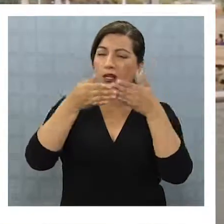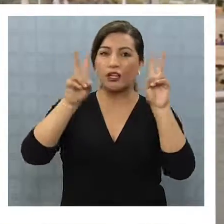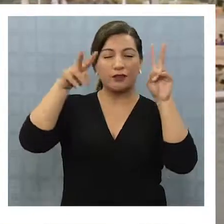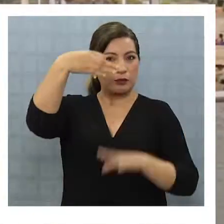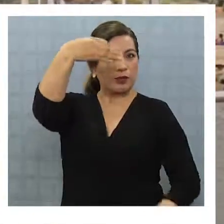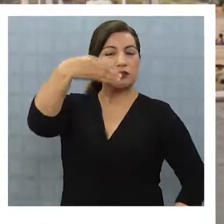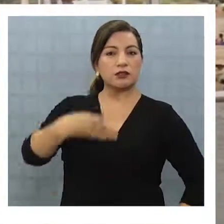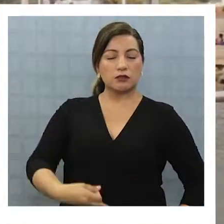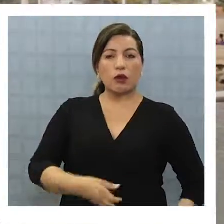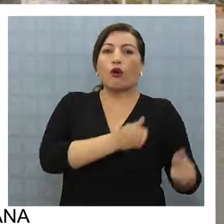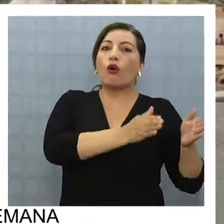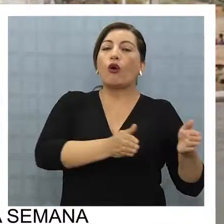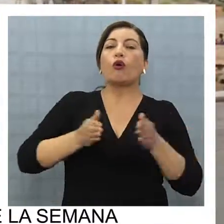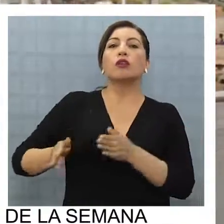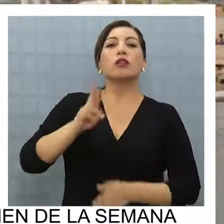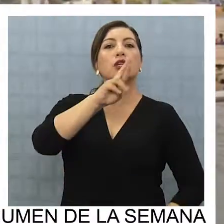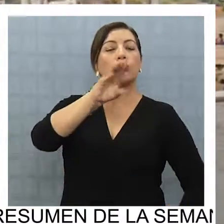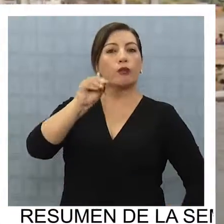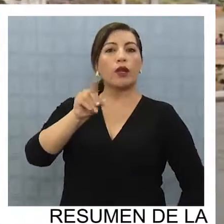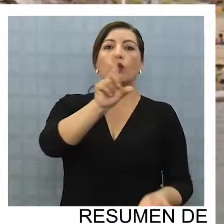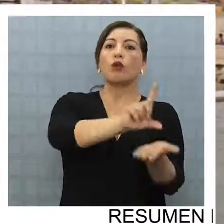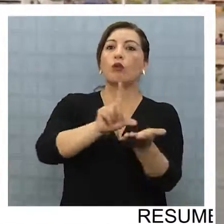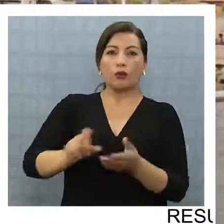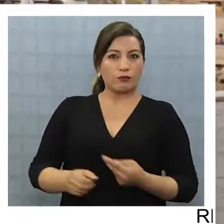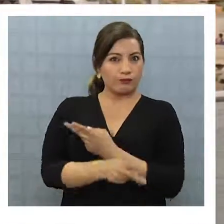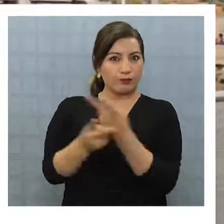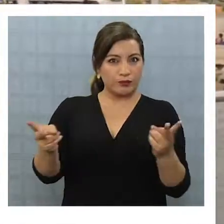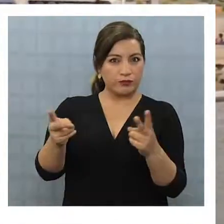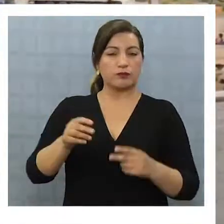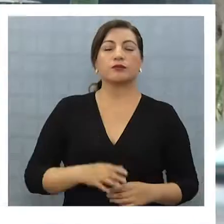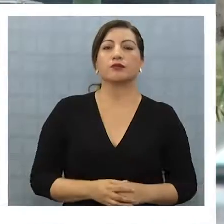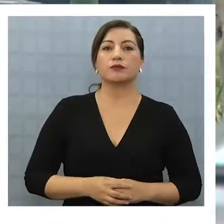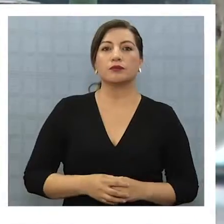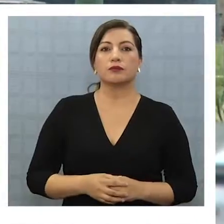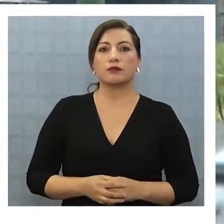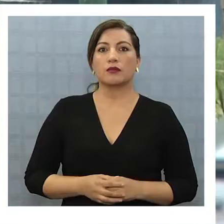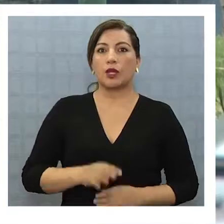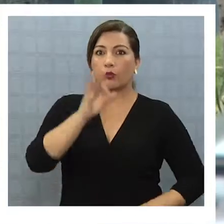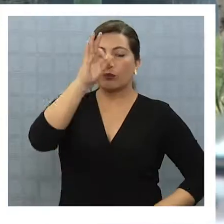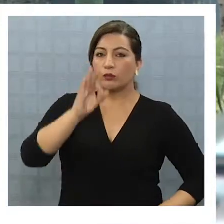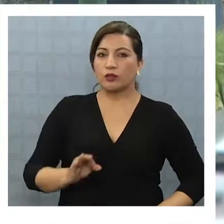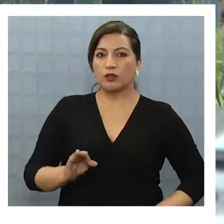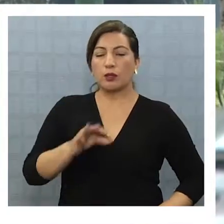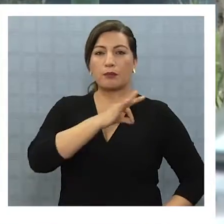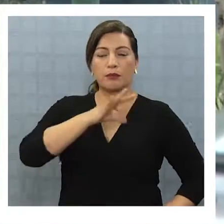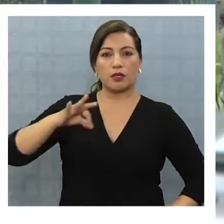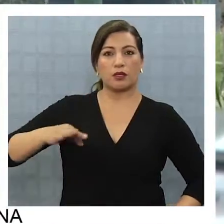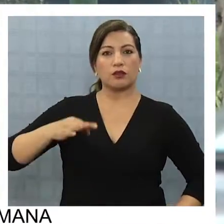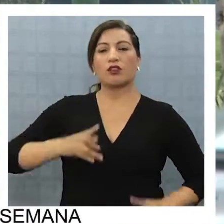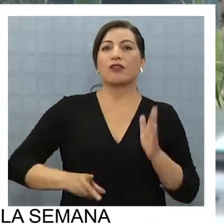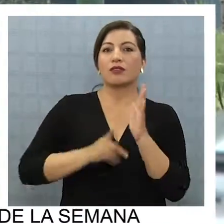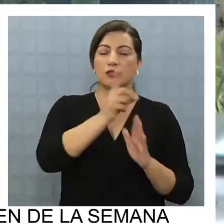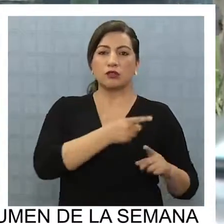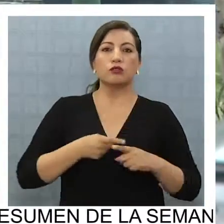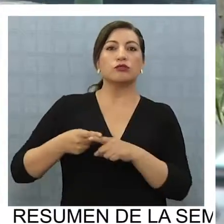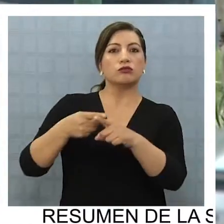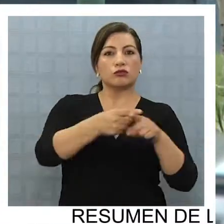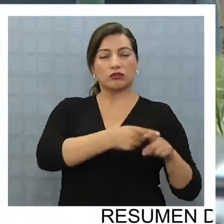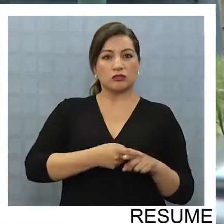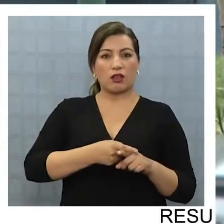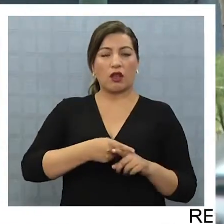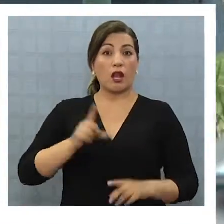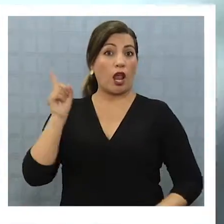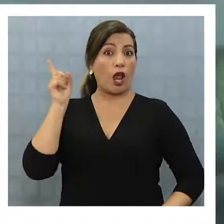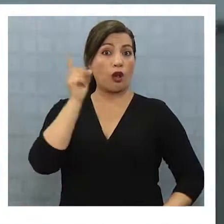seguridad, orden y recuperar espacios públicos. Cifras entregadas por el Ministerio del Desarrollo Social y que